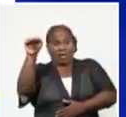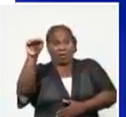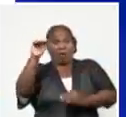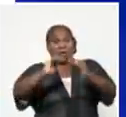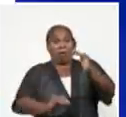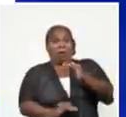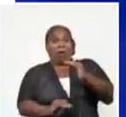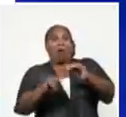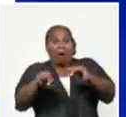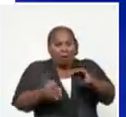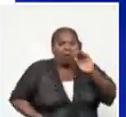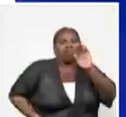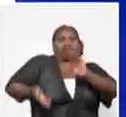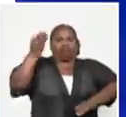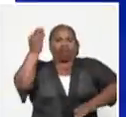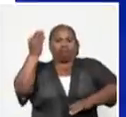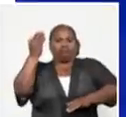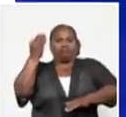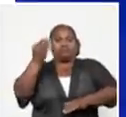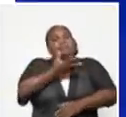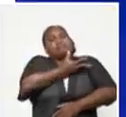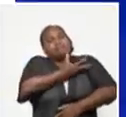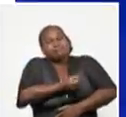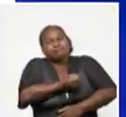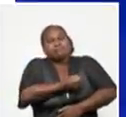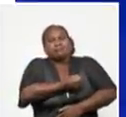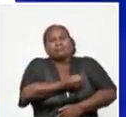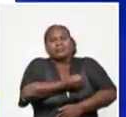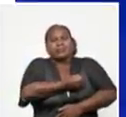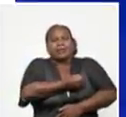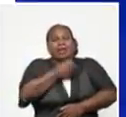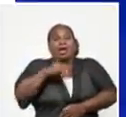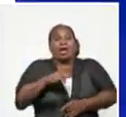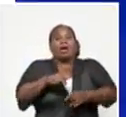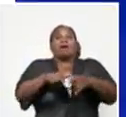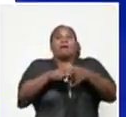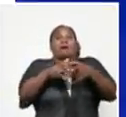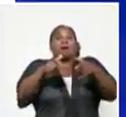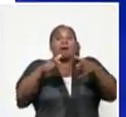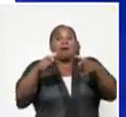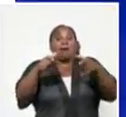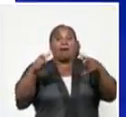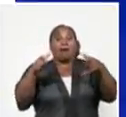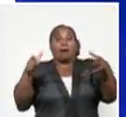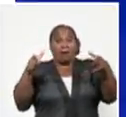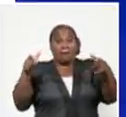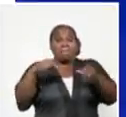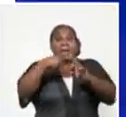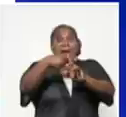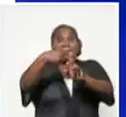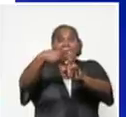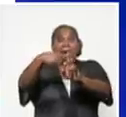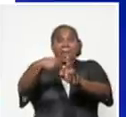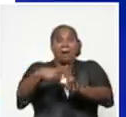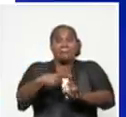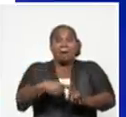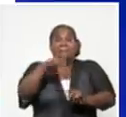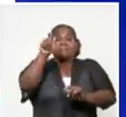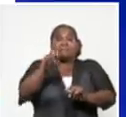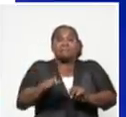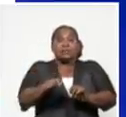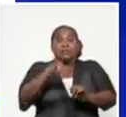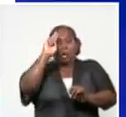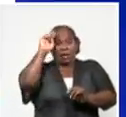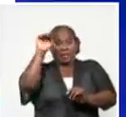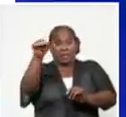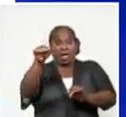hospitales. Y lamentablemente, en la medida que van creciendo el número de casos confirmados ingresados, también van creciendo el número